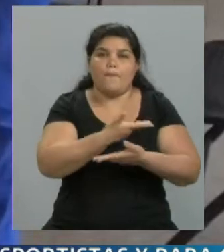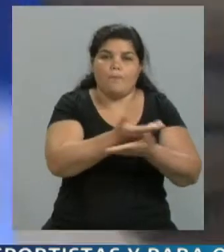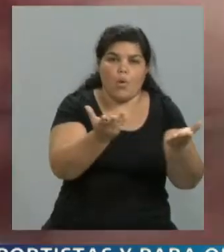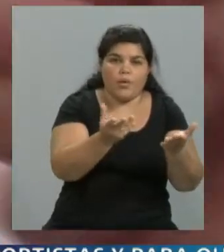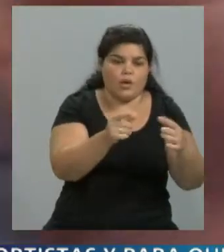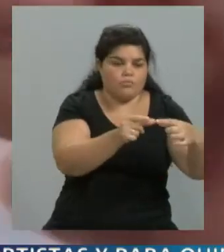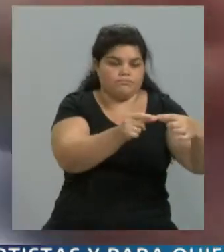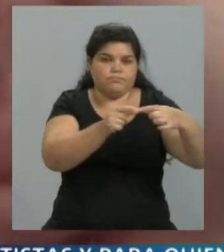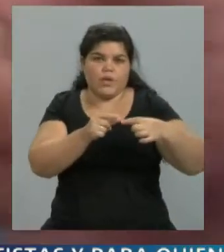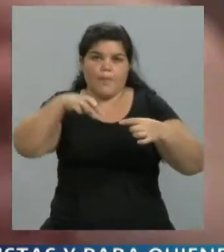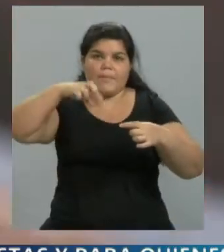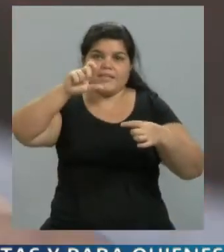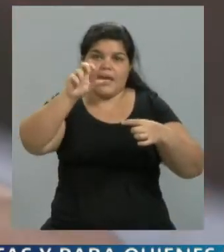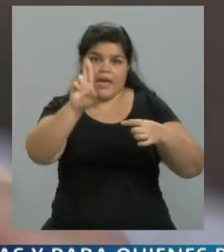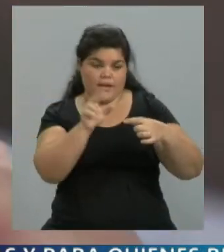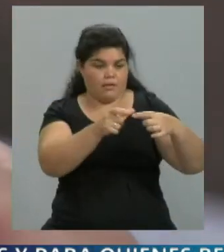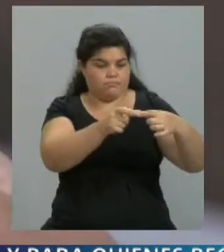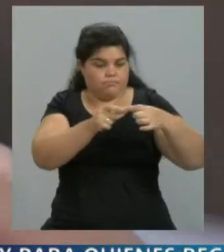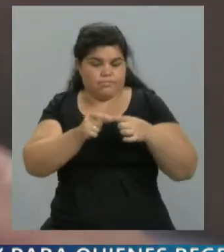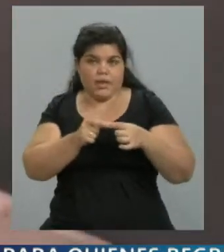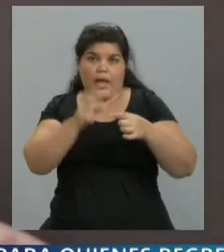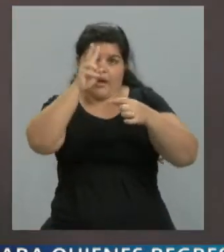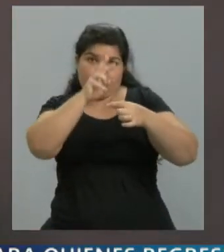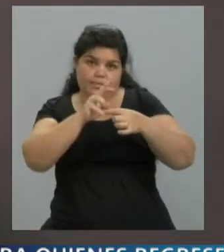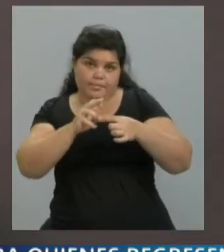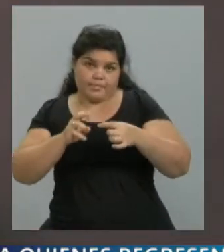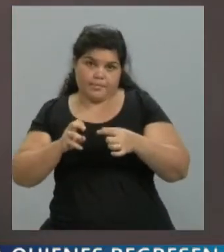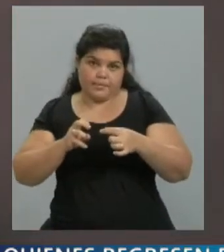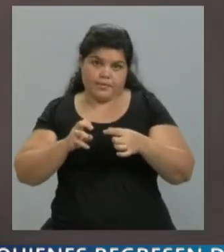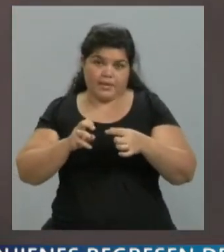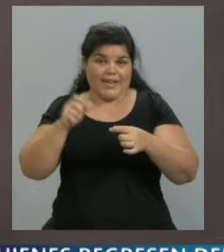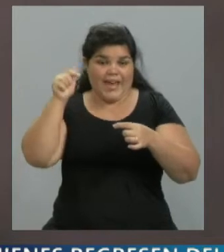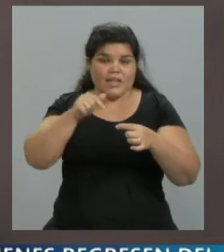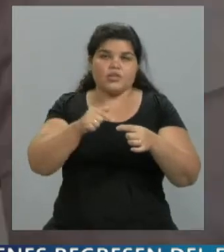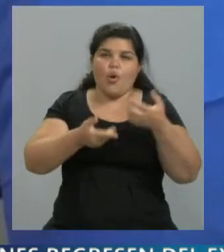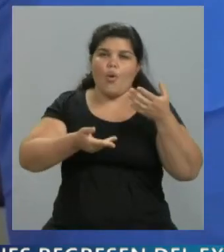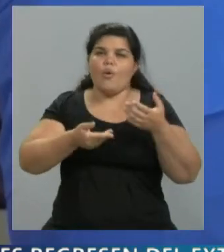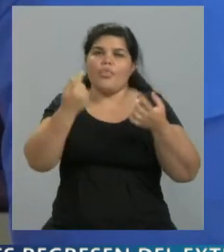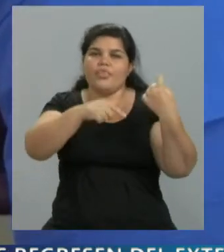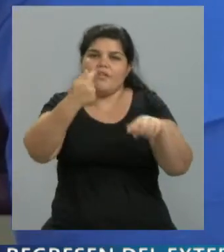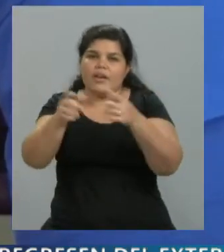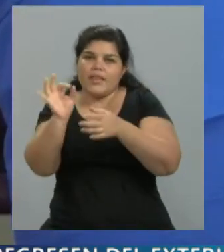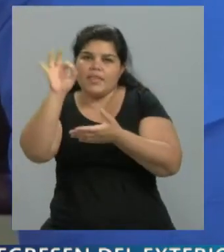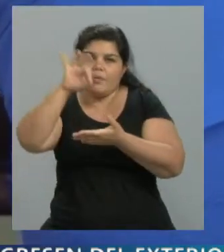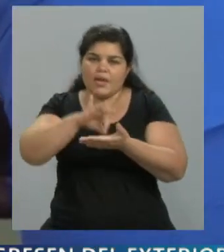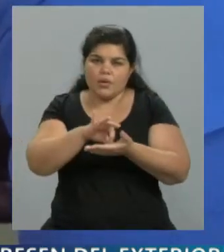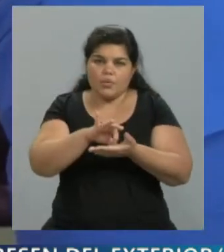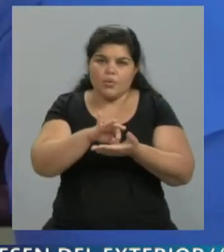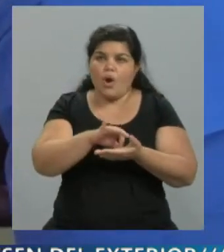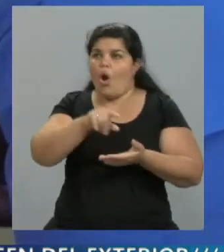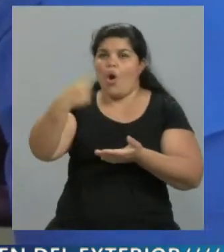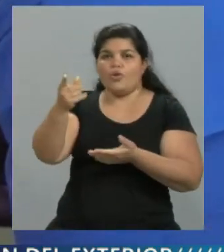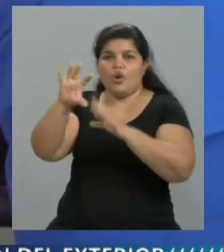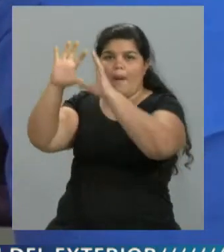hace la secuenciación y de esa forma se han identificado prácticamente todas las variantes que han sido escritas en otros países,